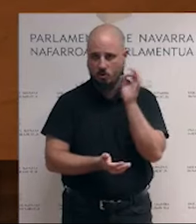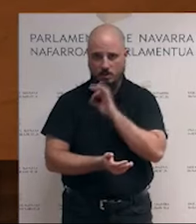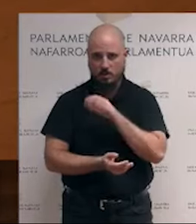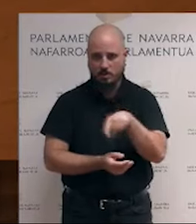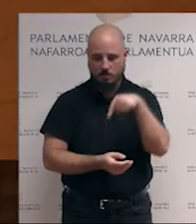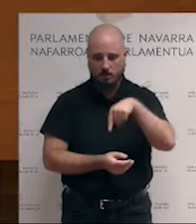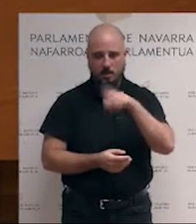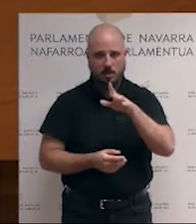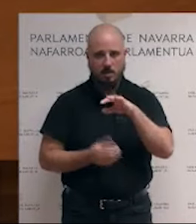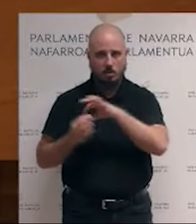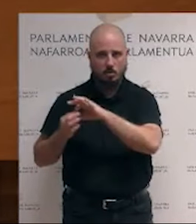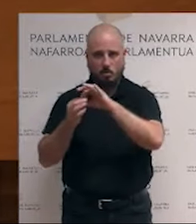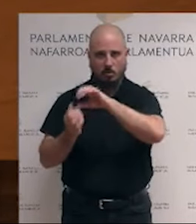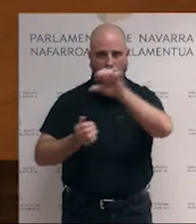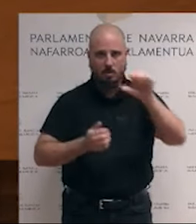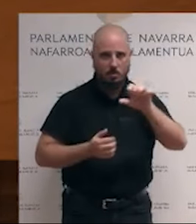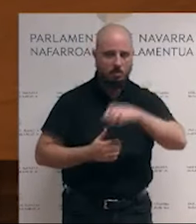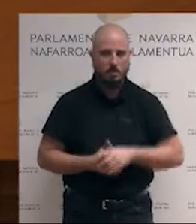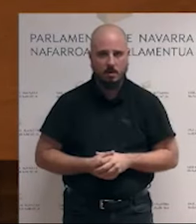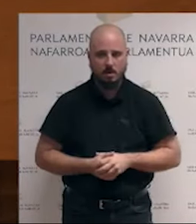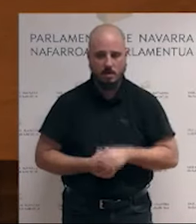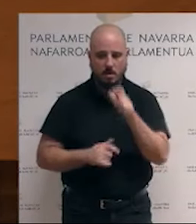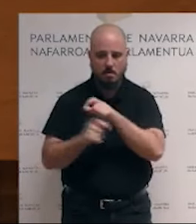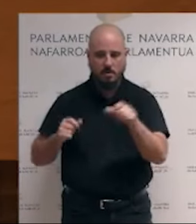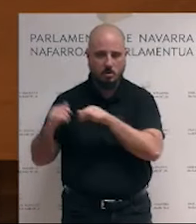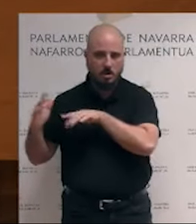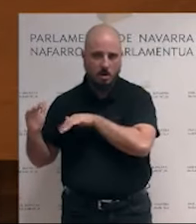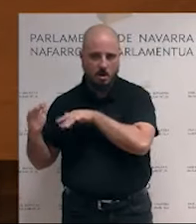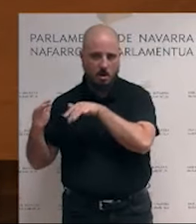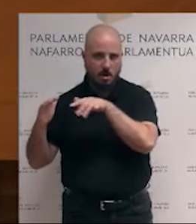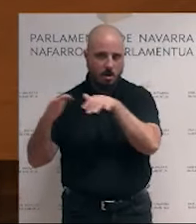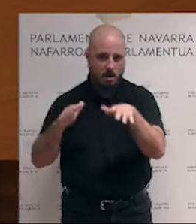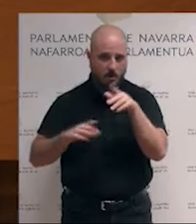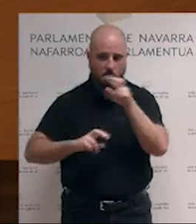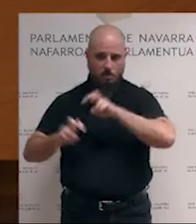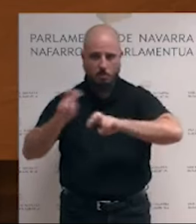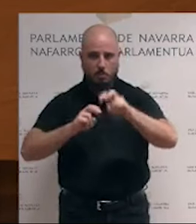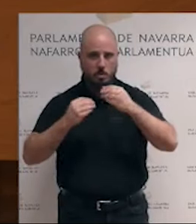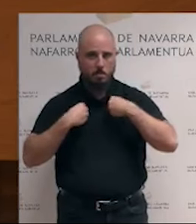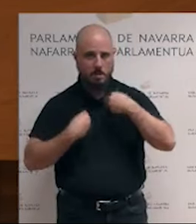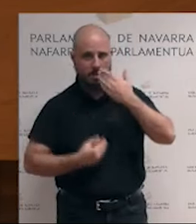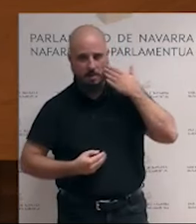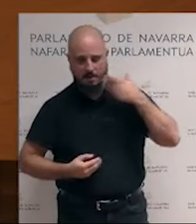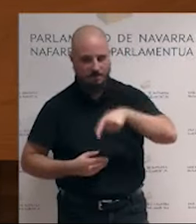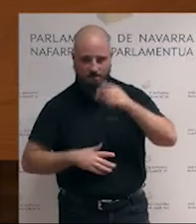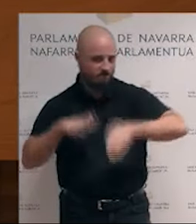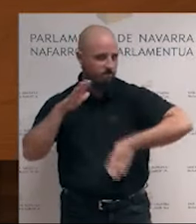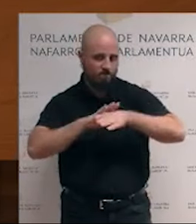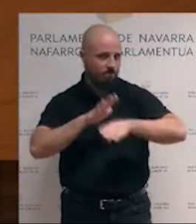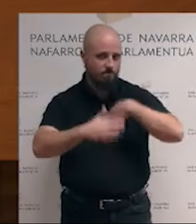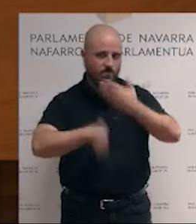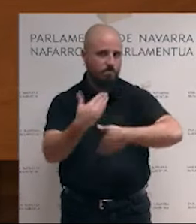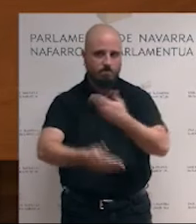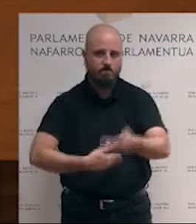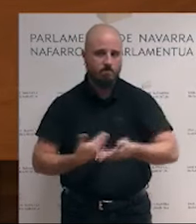Europea y este movimiento de personas en busca de una vida digna no va a detenerse. Y aunque se esté